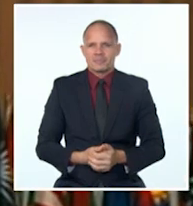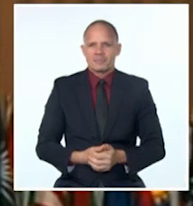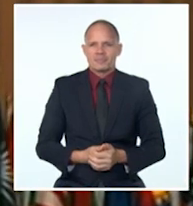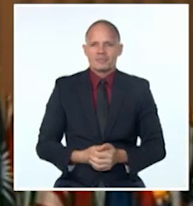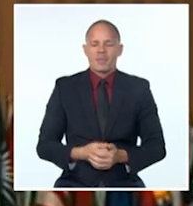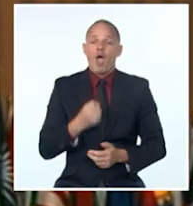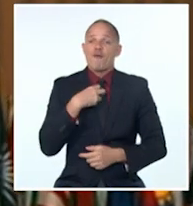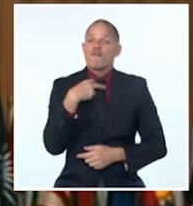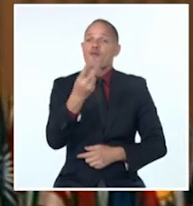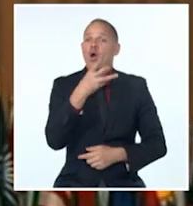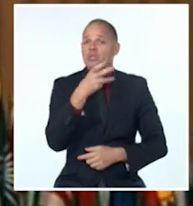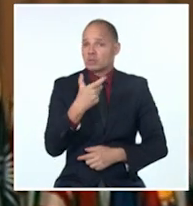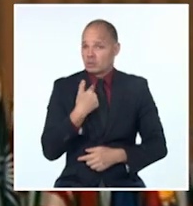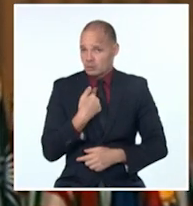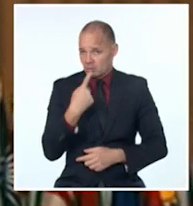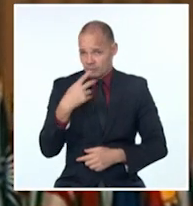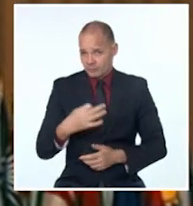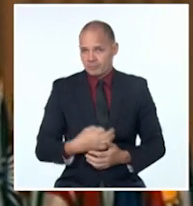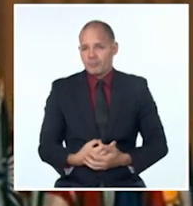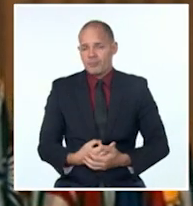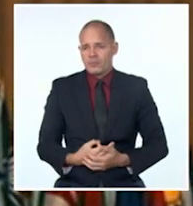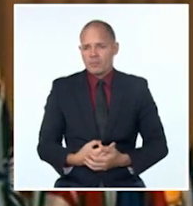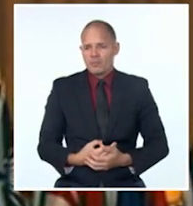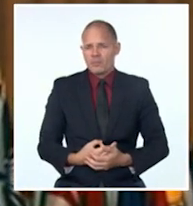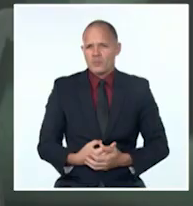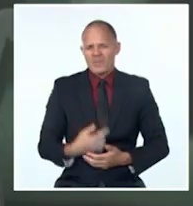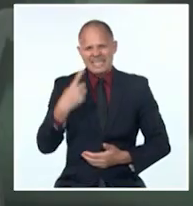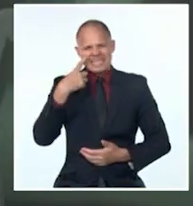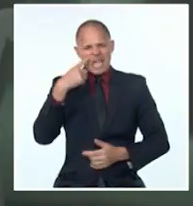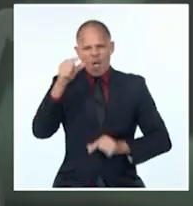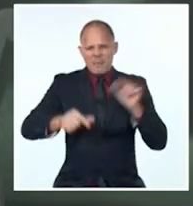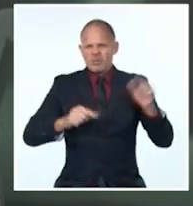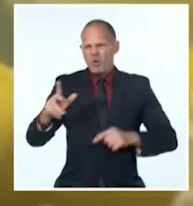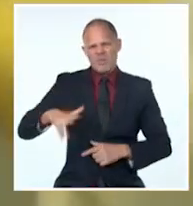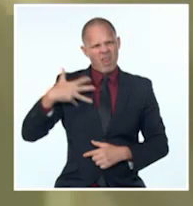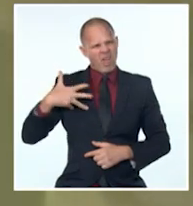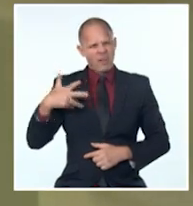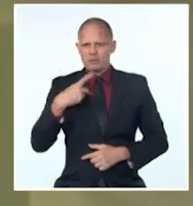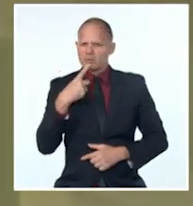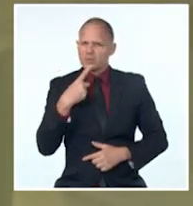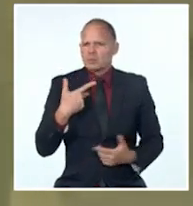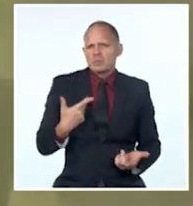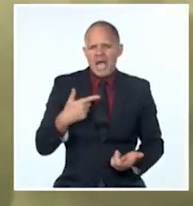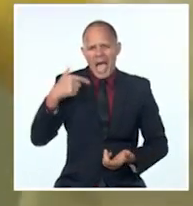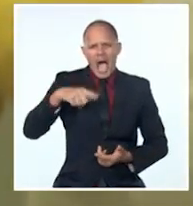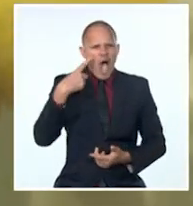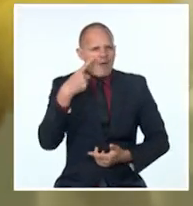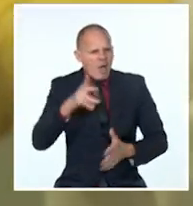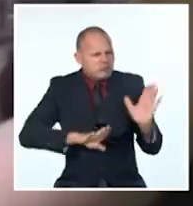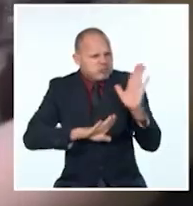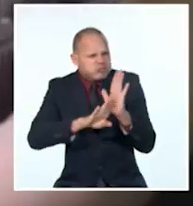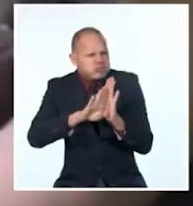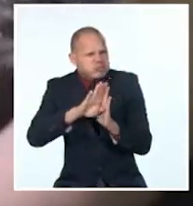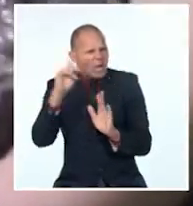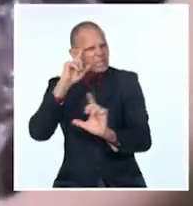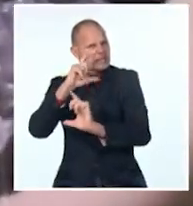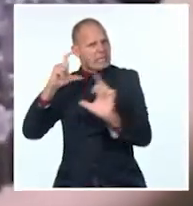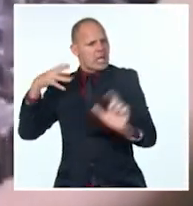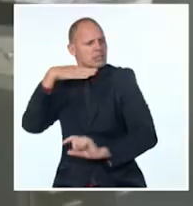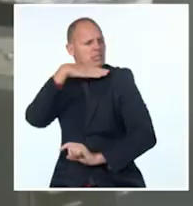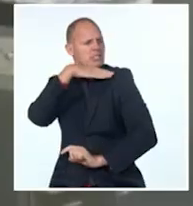unánime la queja de que el desarrollo científico-técnico, monopolizado por el club